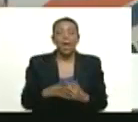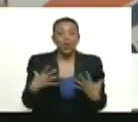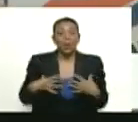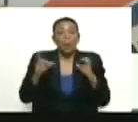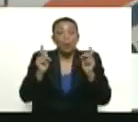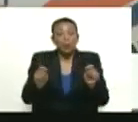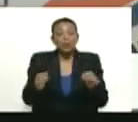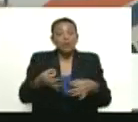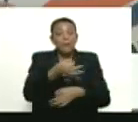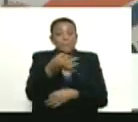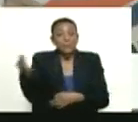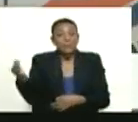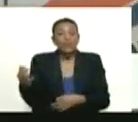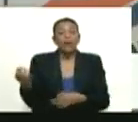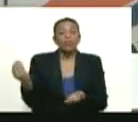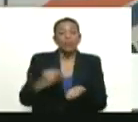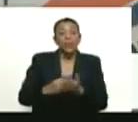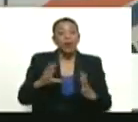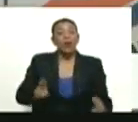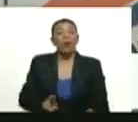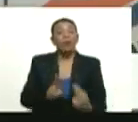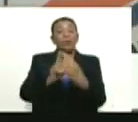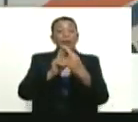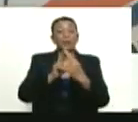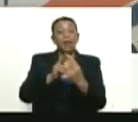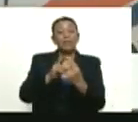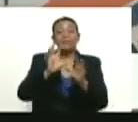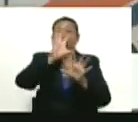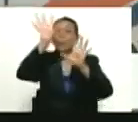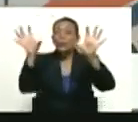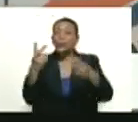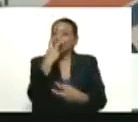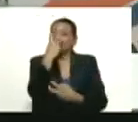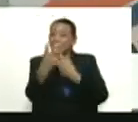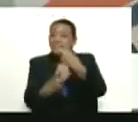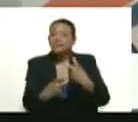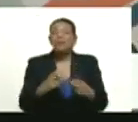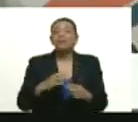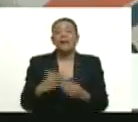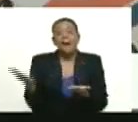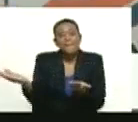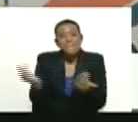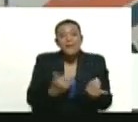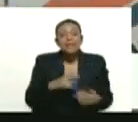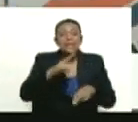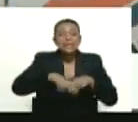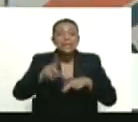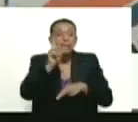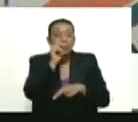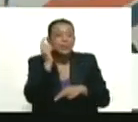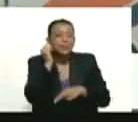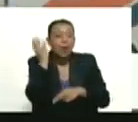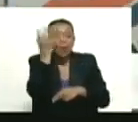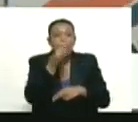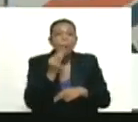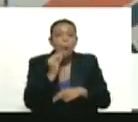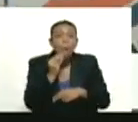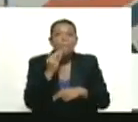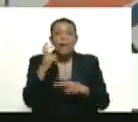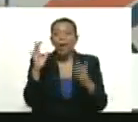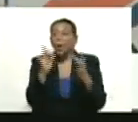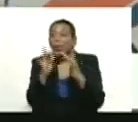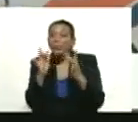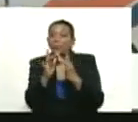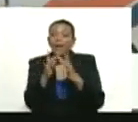oportunidad extraordinaria para que nos encontremos con nuestros hermanos del mundo que nos visitan, para que los niños y niñas puedan además tener ese